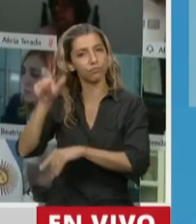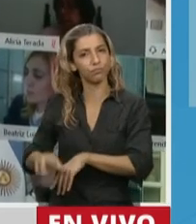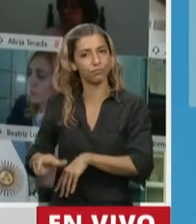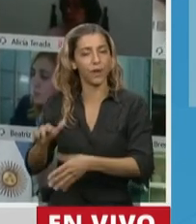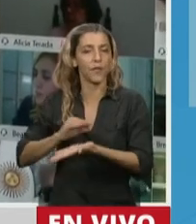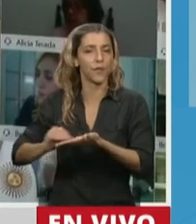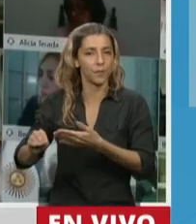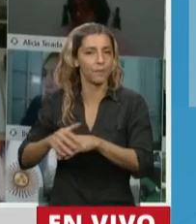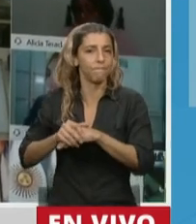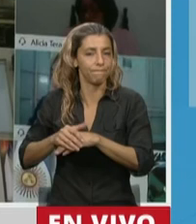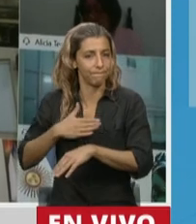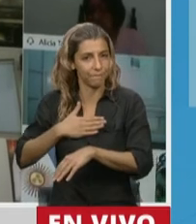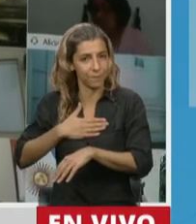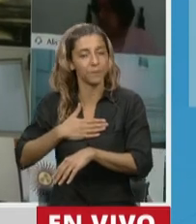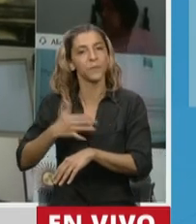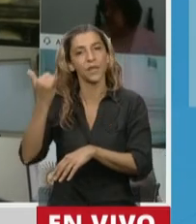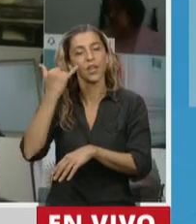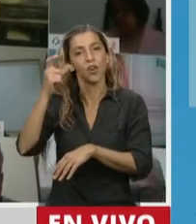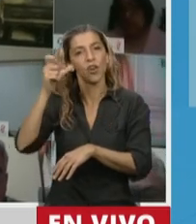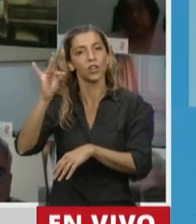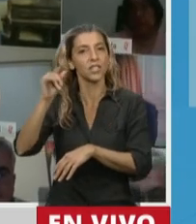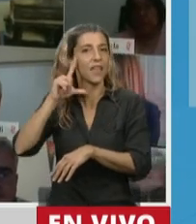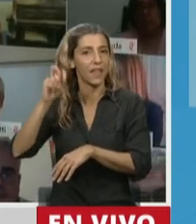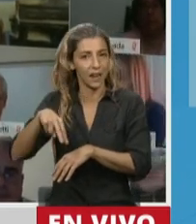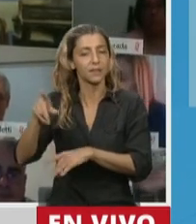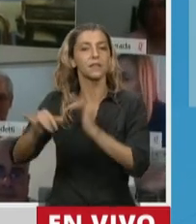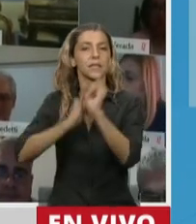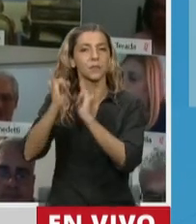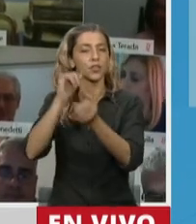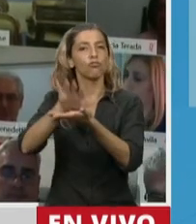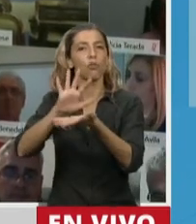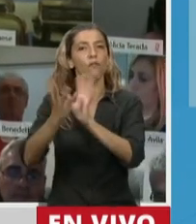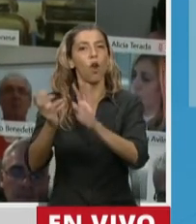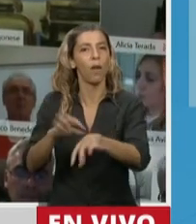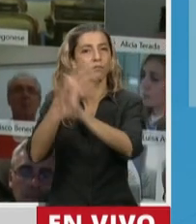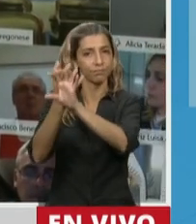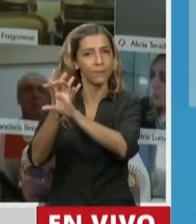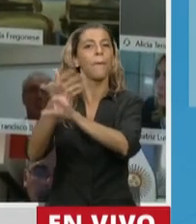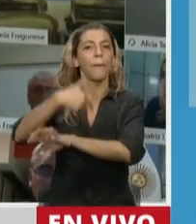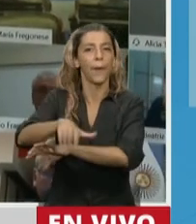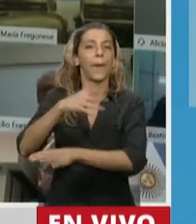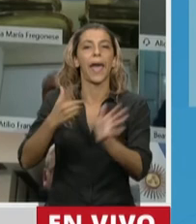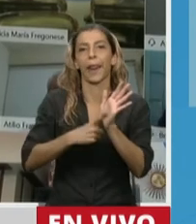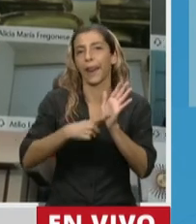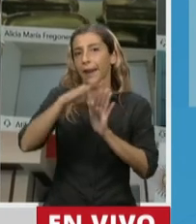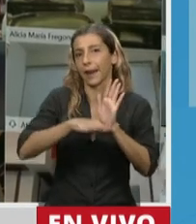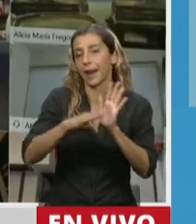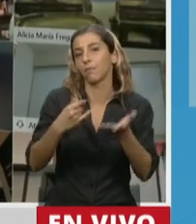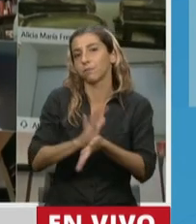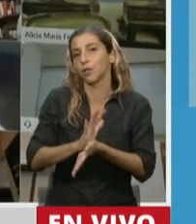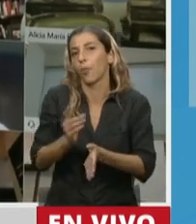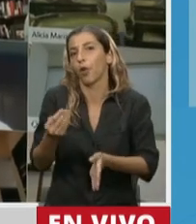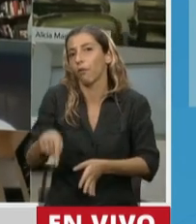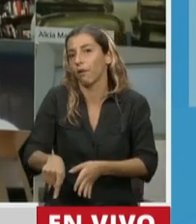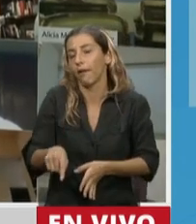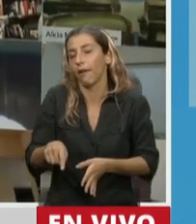Yedlin, que decía que respecto a la teleasistencia vamos a darle una reglamentación general, porque en realidad es una práctica que los